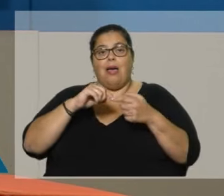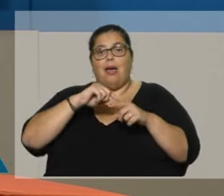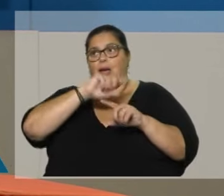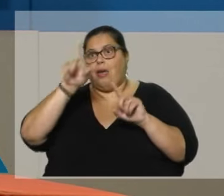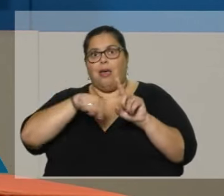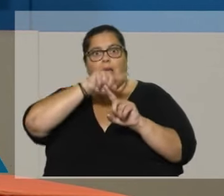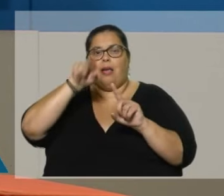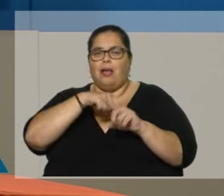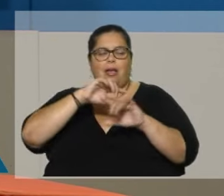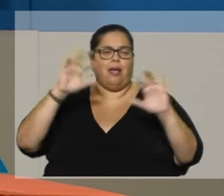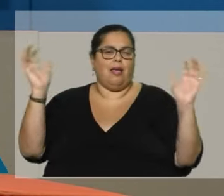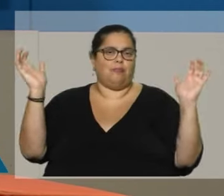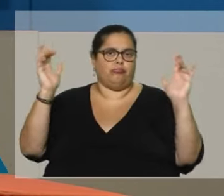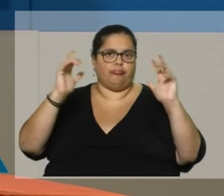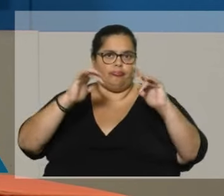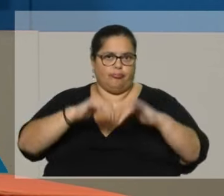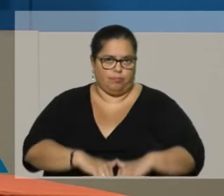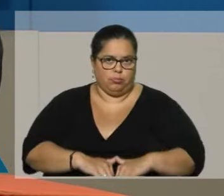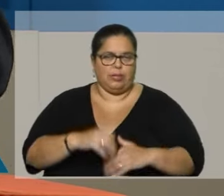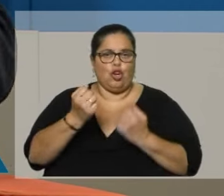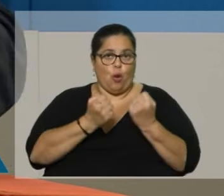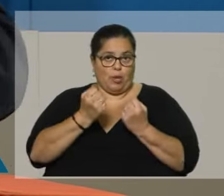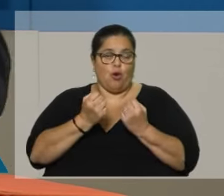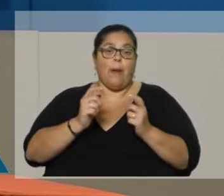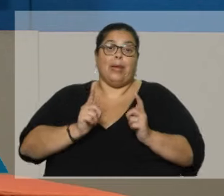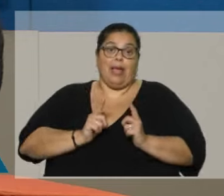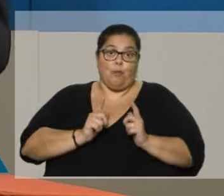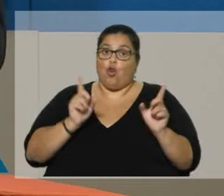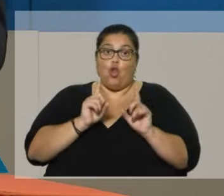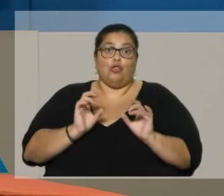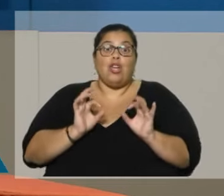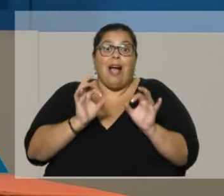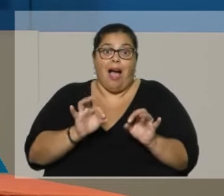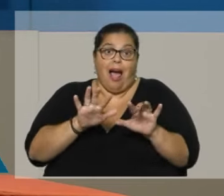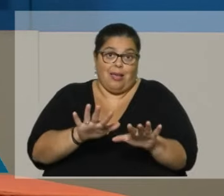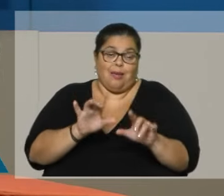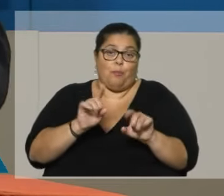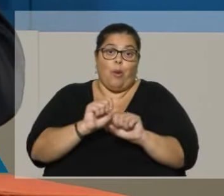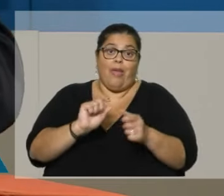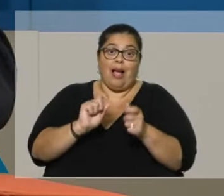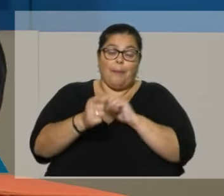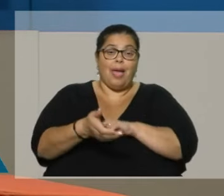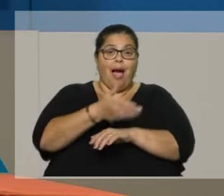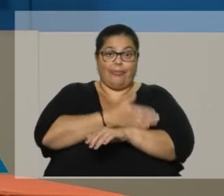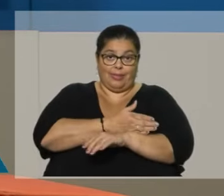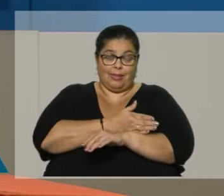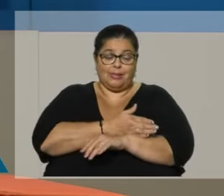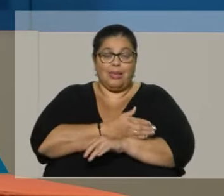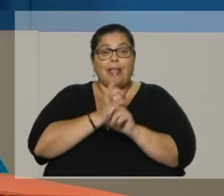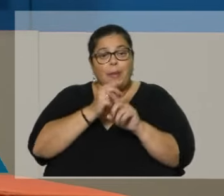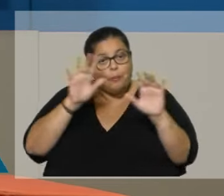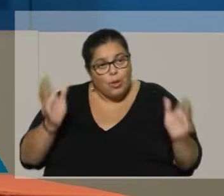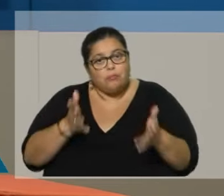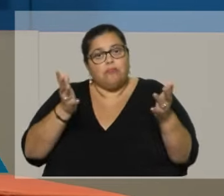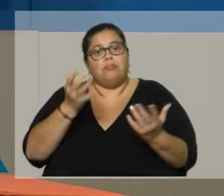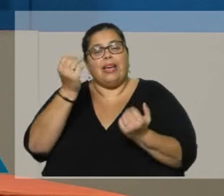que lleva a un colapso económico. Esperemos no llegar a esa situación y que se pueda revertir antes y poner en marcha la economía.